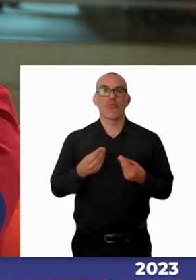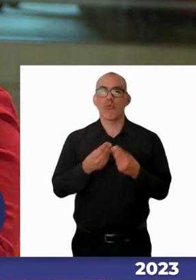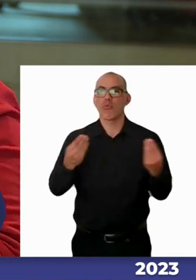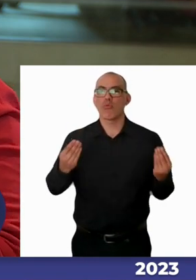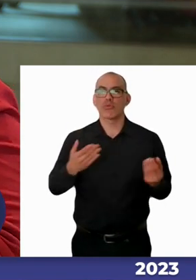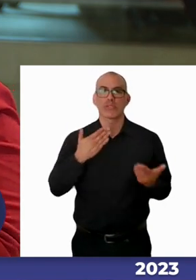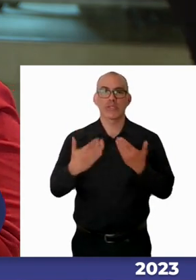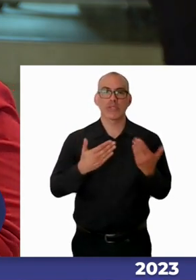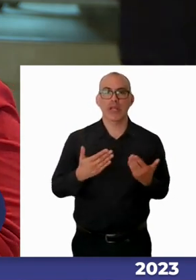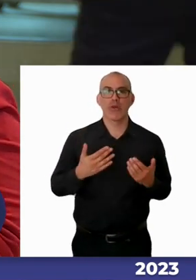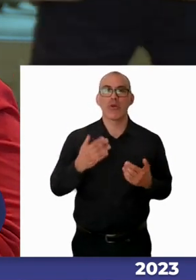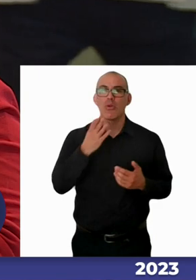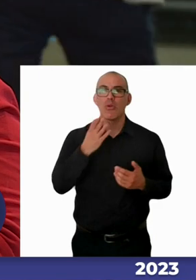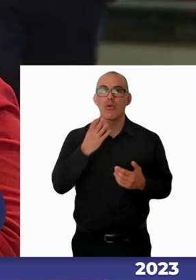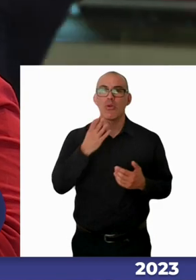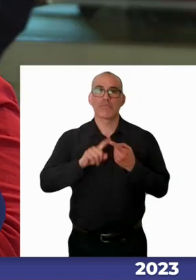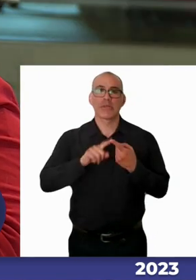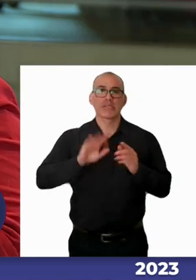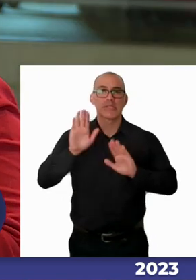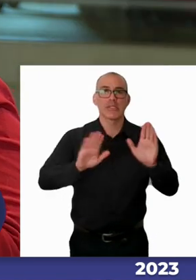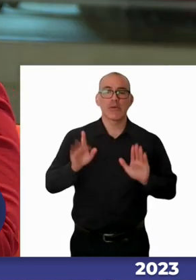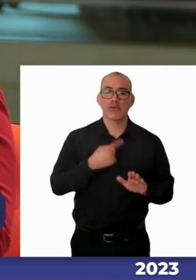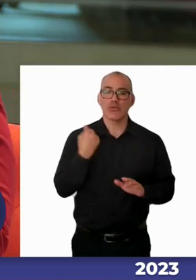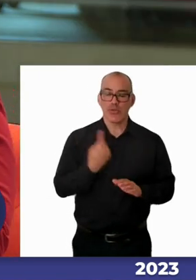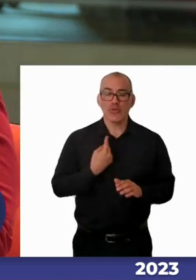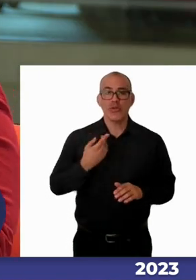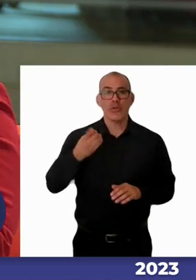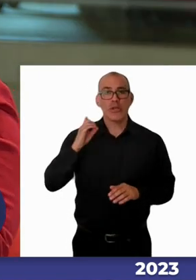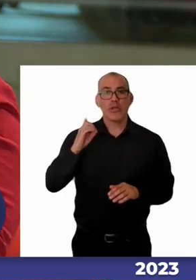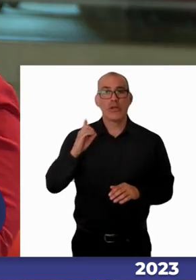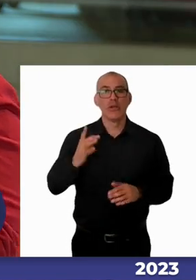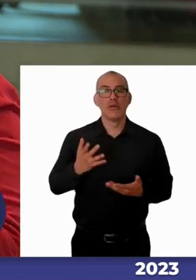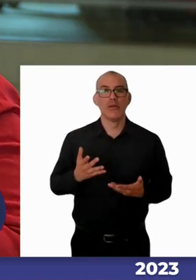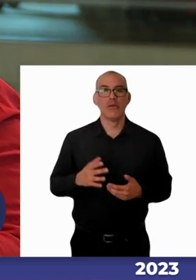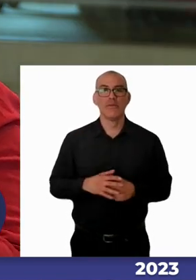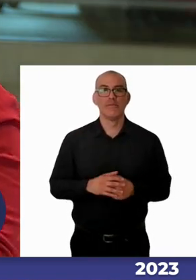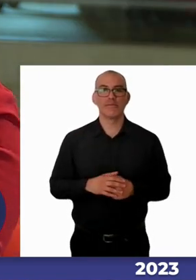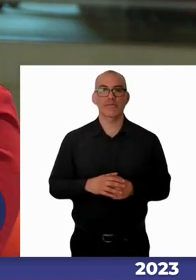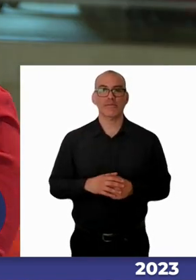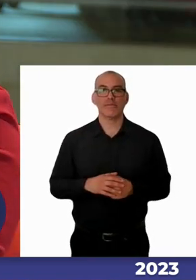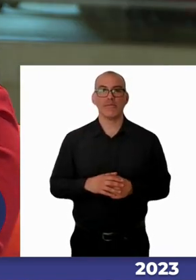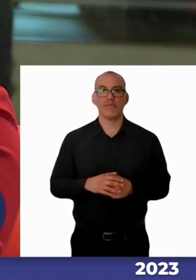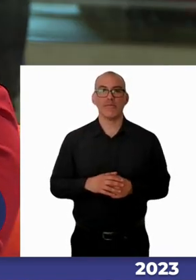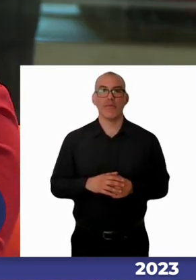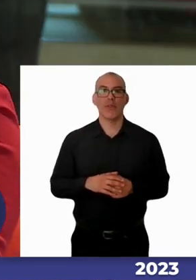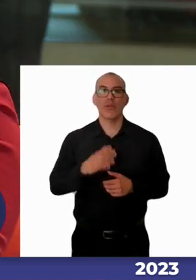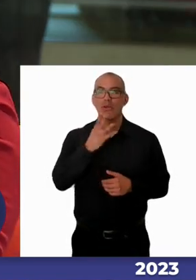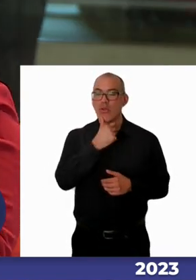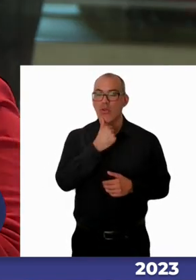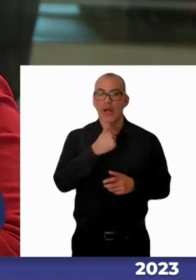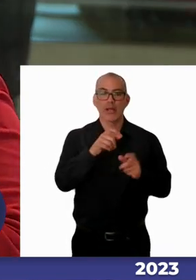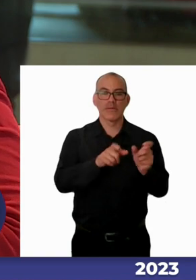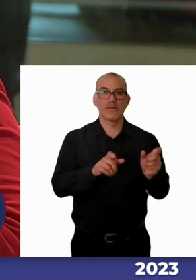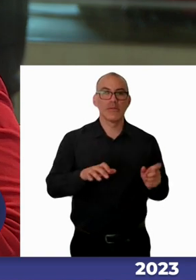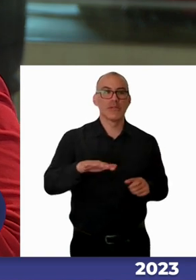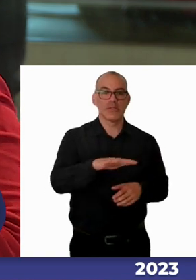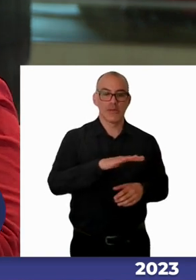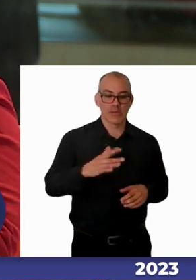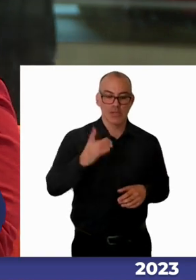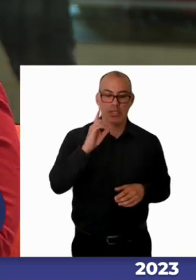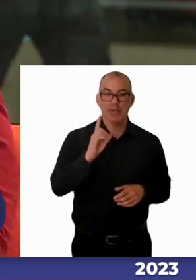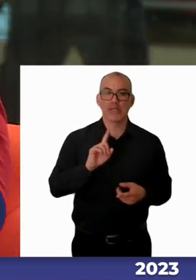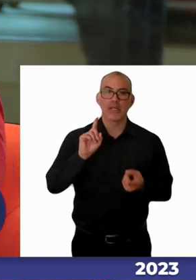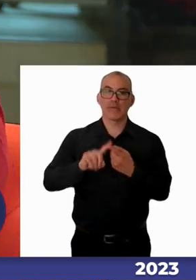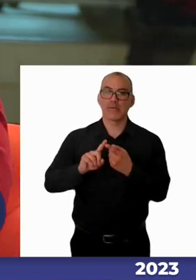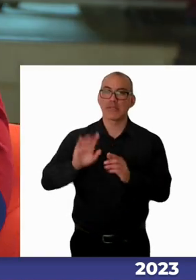hay tanta participación de nosotros no hay tanta participación de la comunidad en situación de discapacidad no hay tanta participación